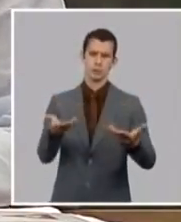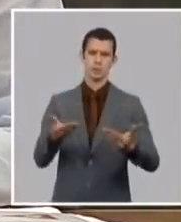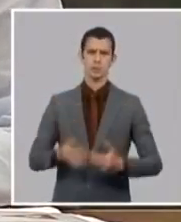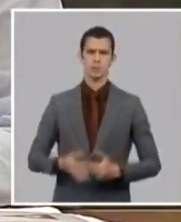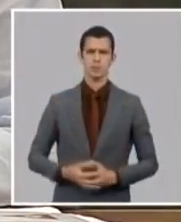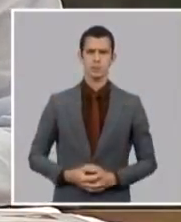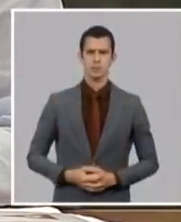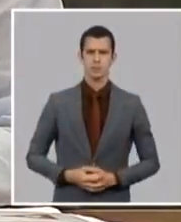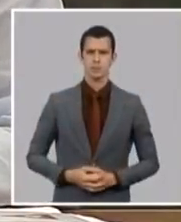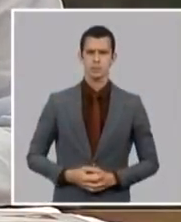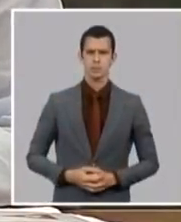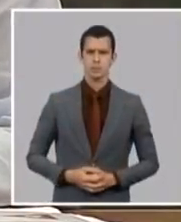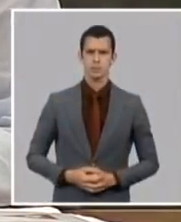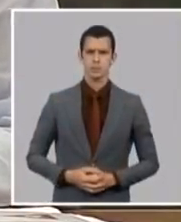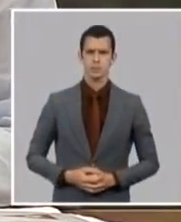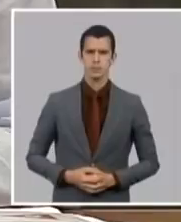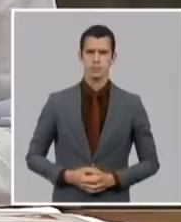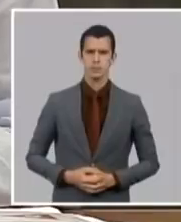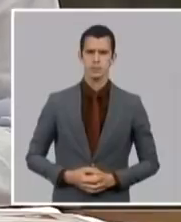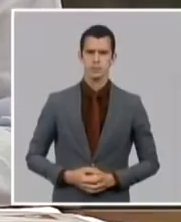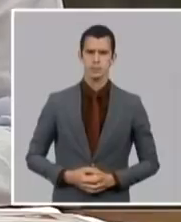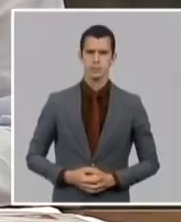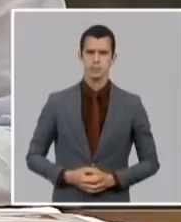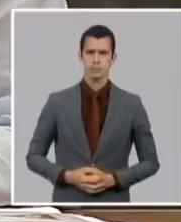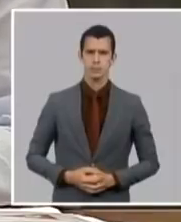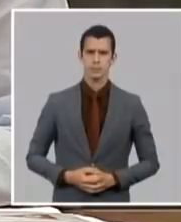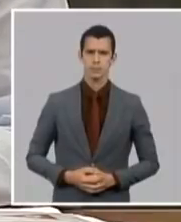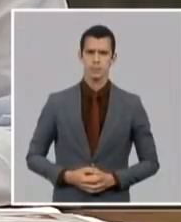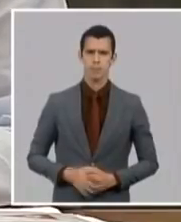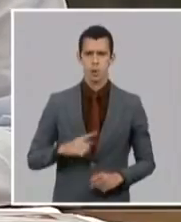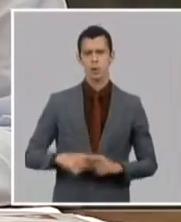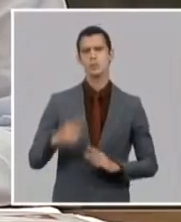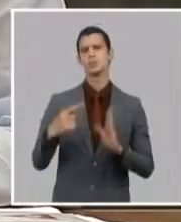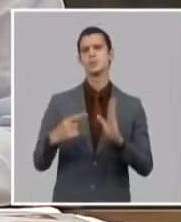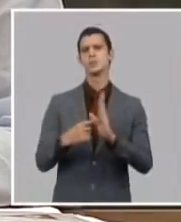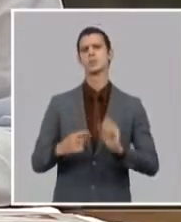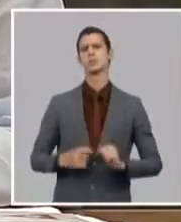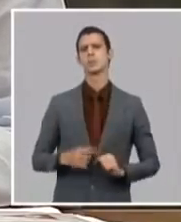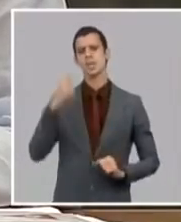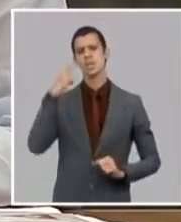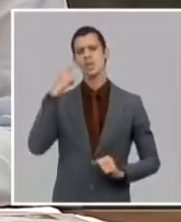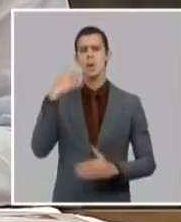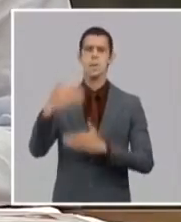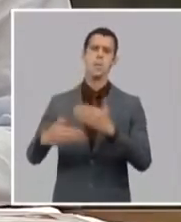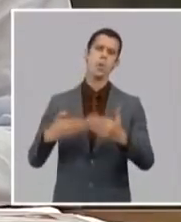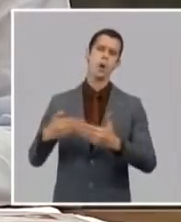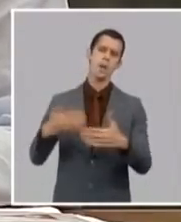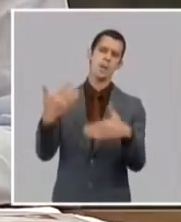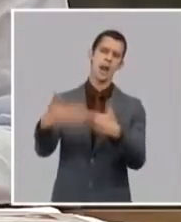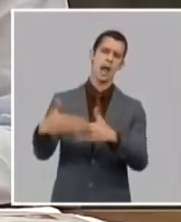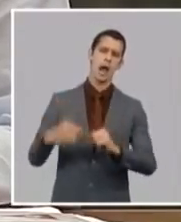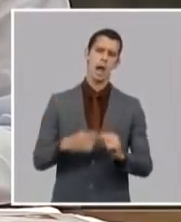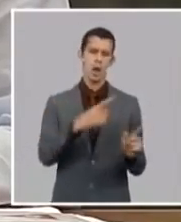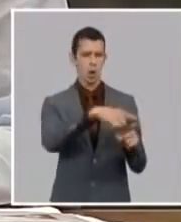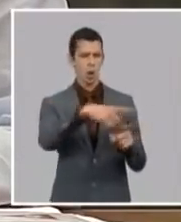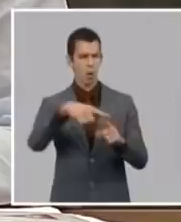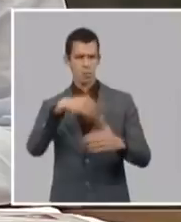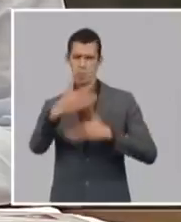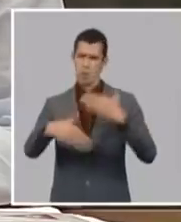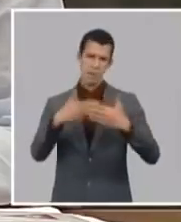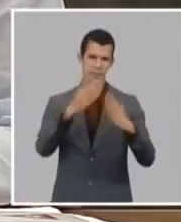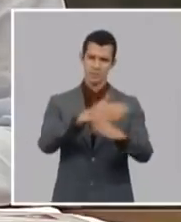es un momento de reafirmar convicciones y a colación quiero traer ideas de Fidel en